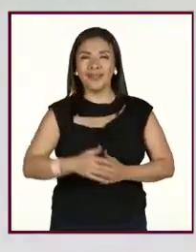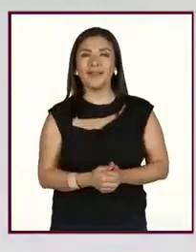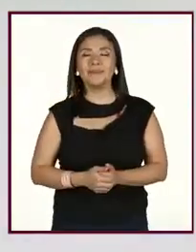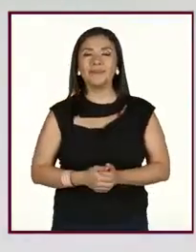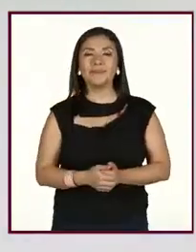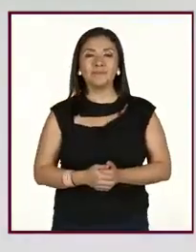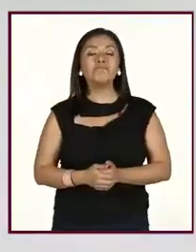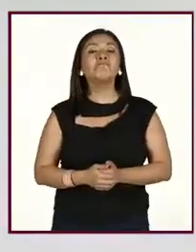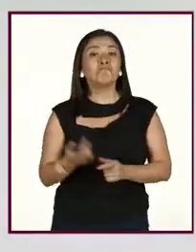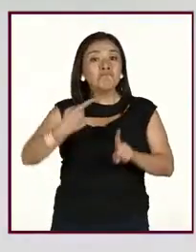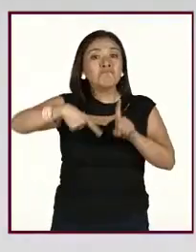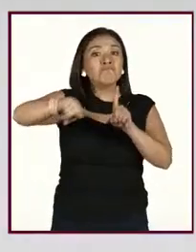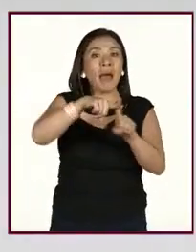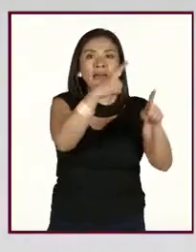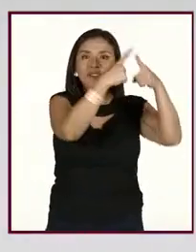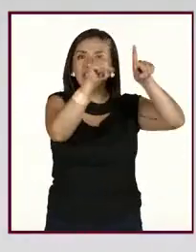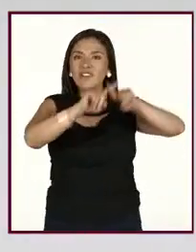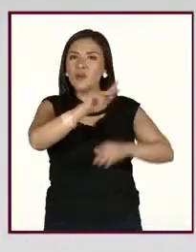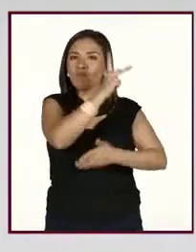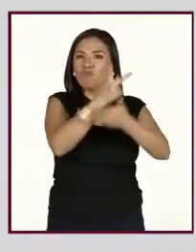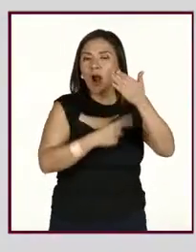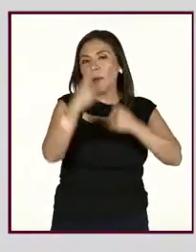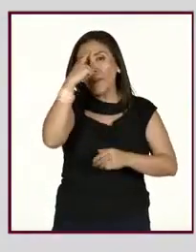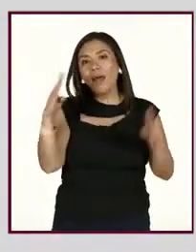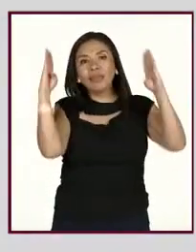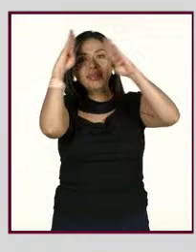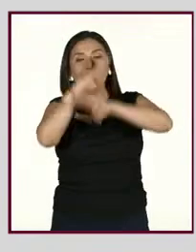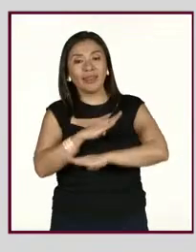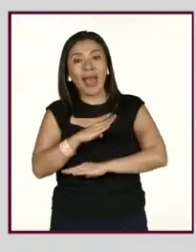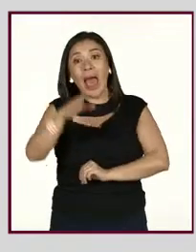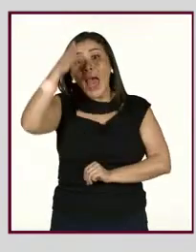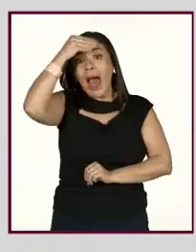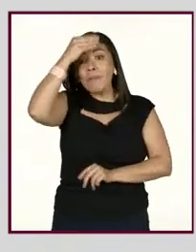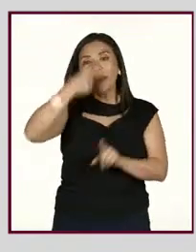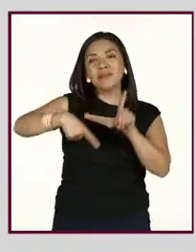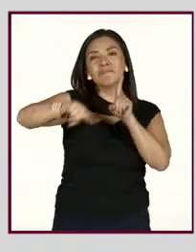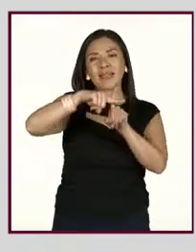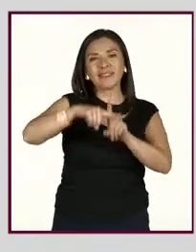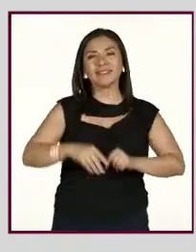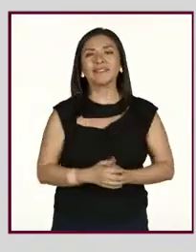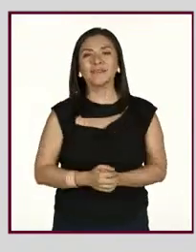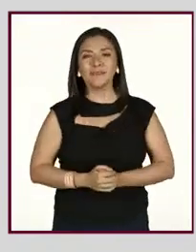¡Más contenidos! ¡Más enlaces! ¡Entretenimiento! ¡Aprende más!